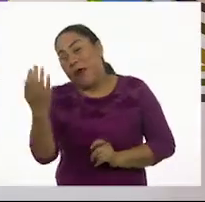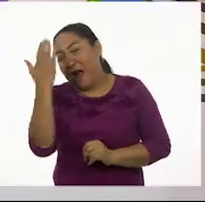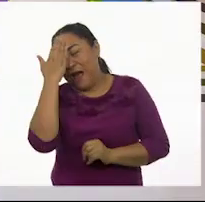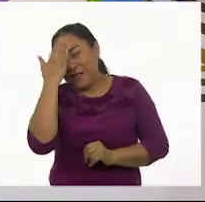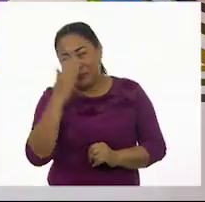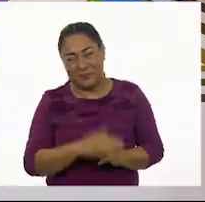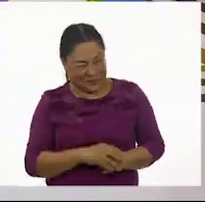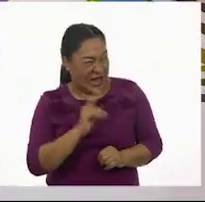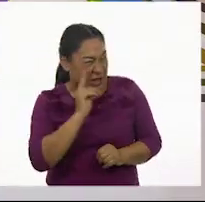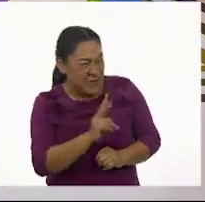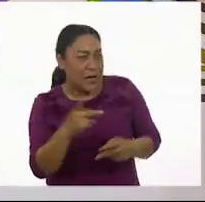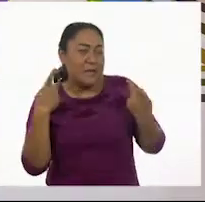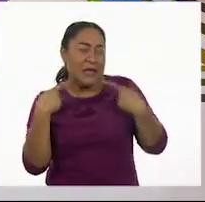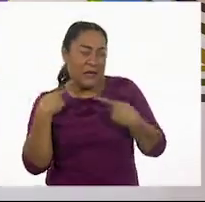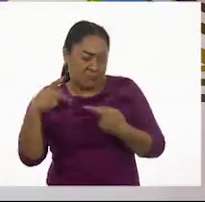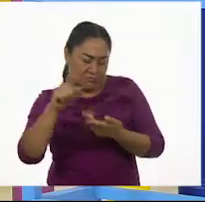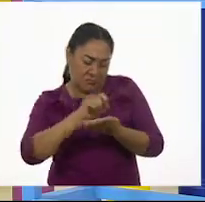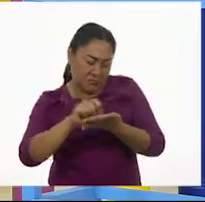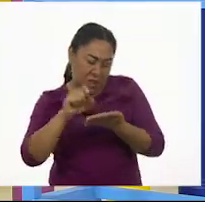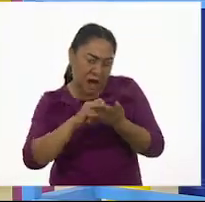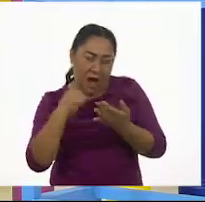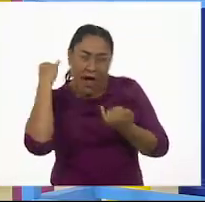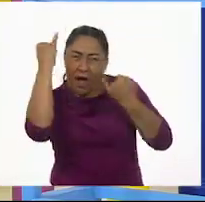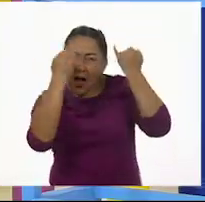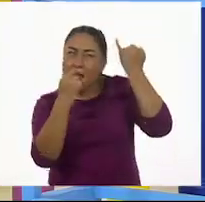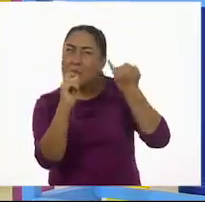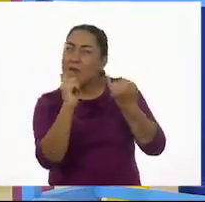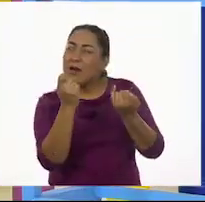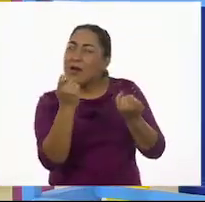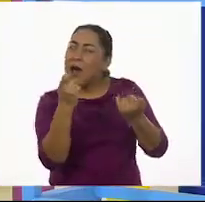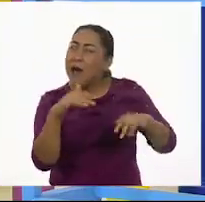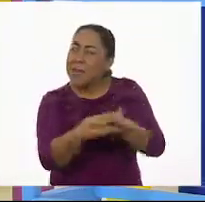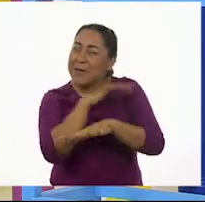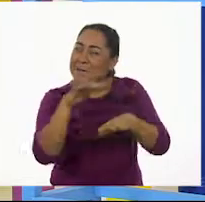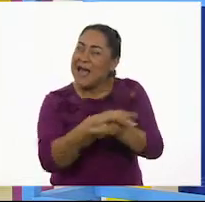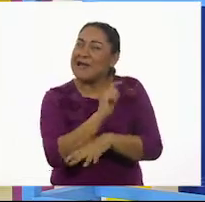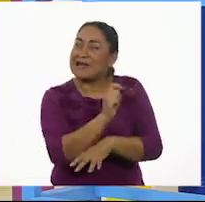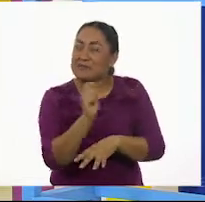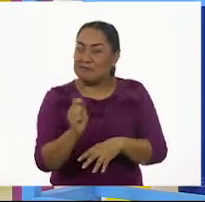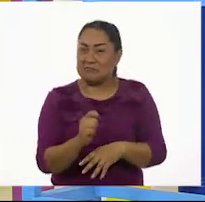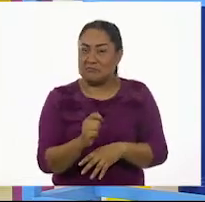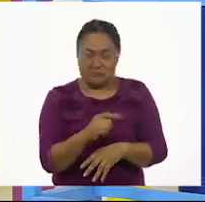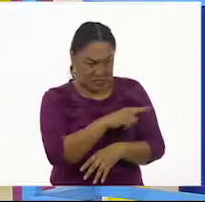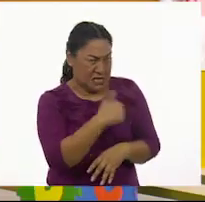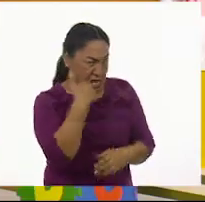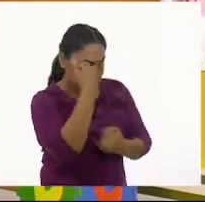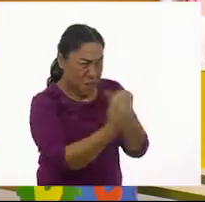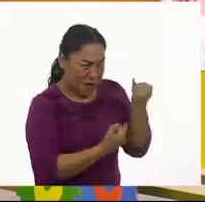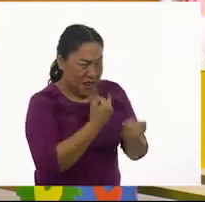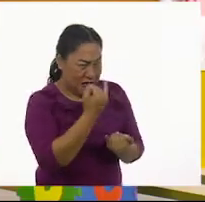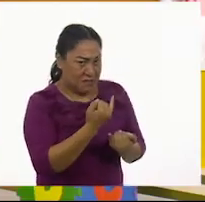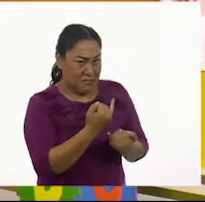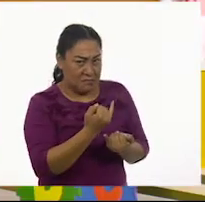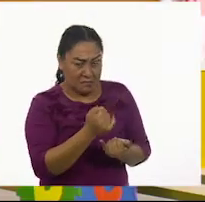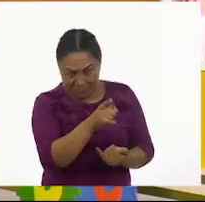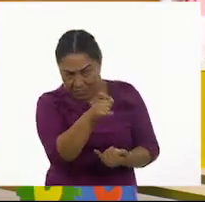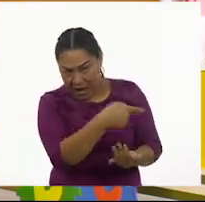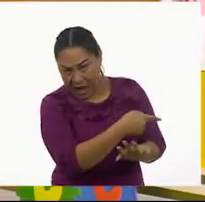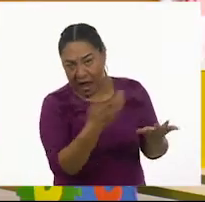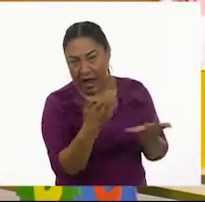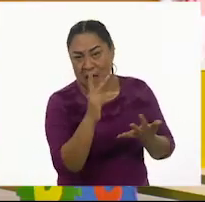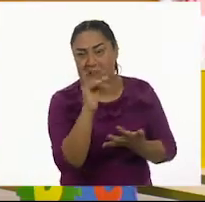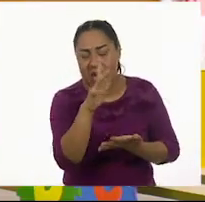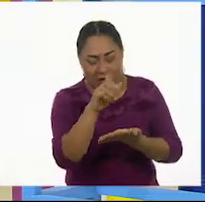autores juegan con las palabras? Sí, es muy divertido. ¿Significado? ¿Quieres jugar tú? Claro, a ver, vamos a jugar. ¿Quieren que Pilar haga su diccionario poético?